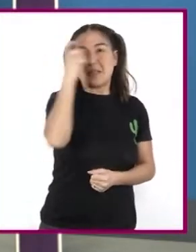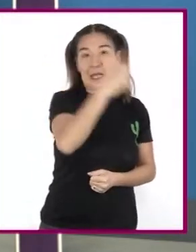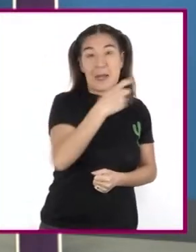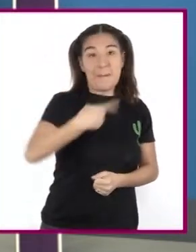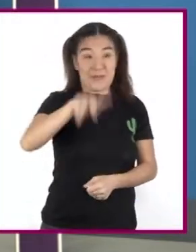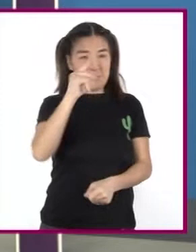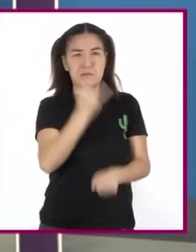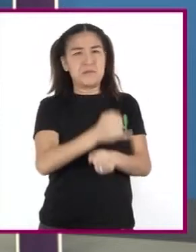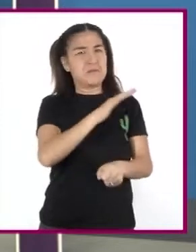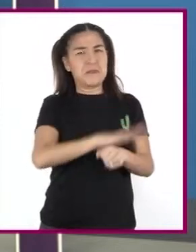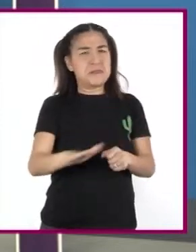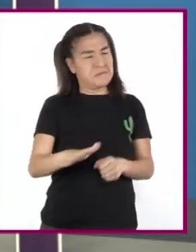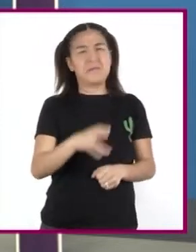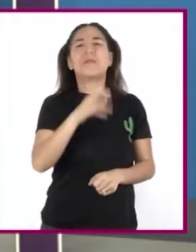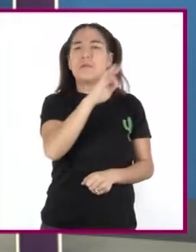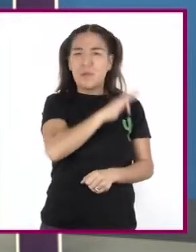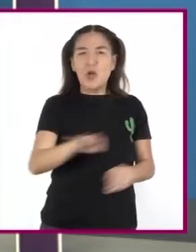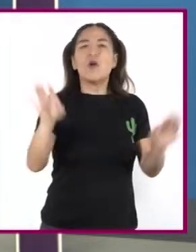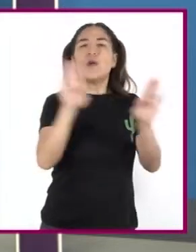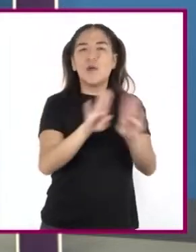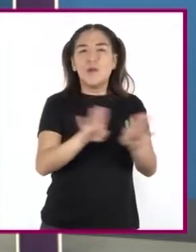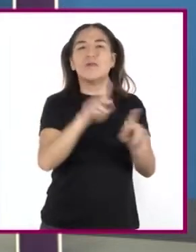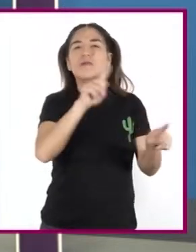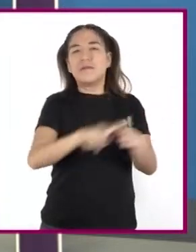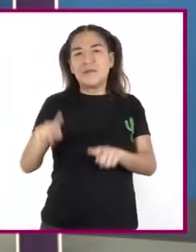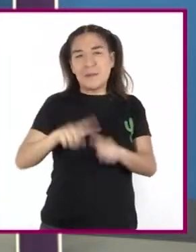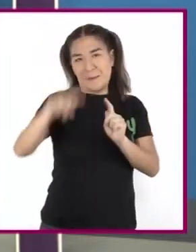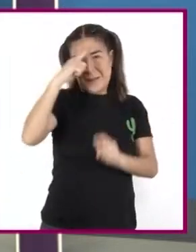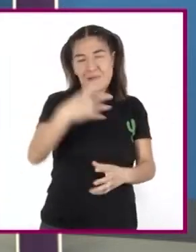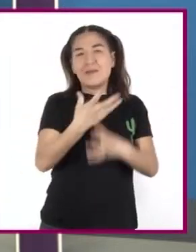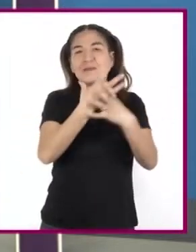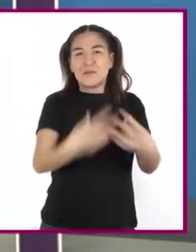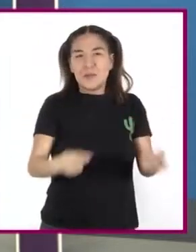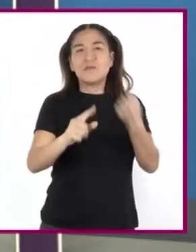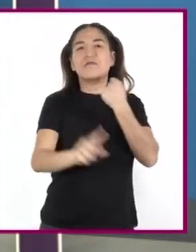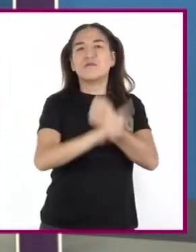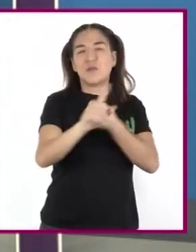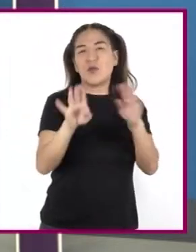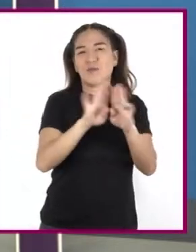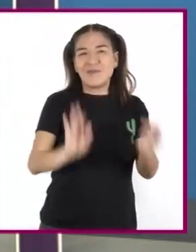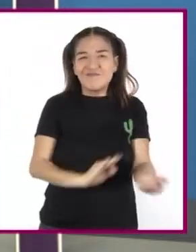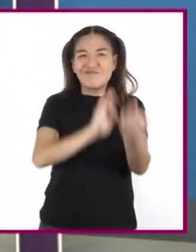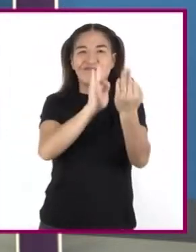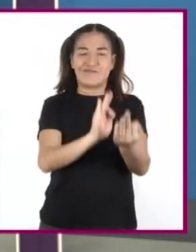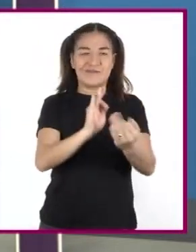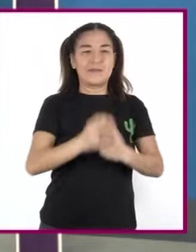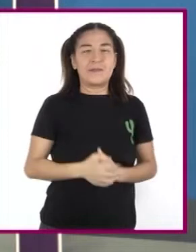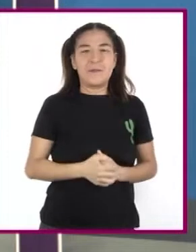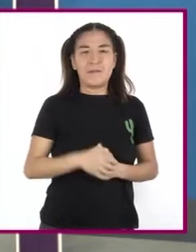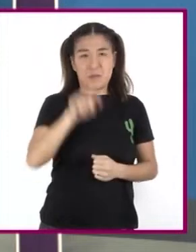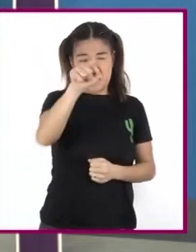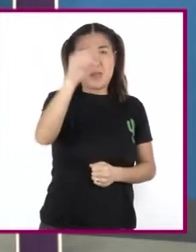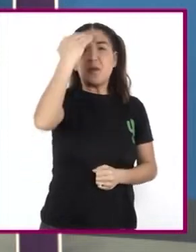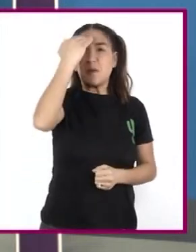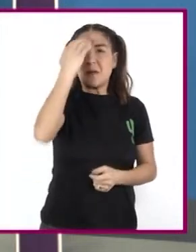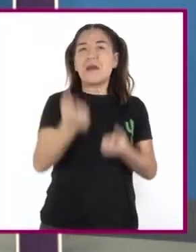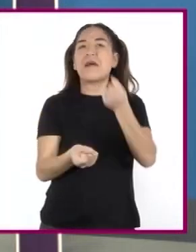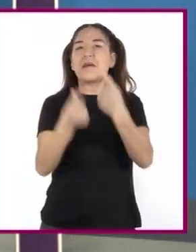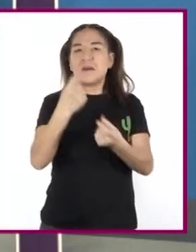no imposible Ya que existen Mecanismos diversos Para solucionar Las confrontaciones ¿Conocen algunos?